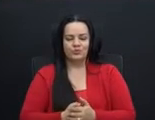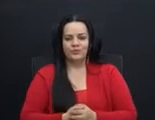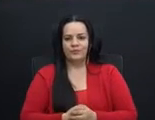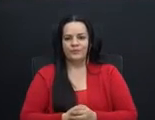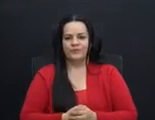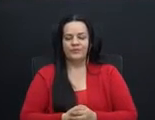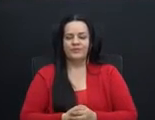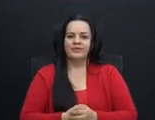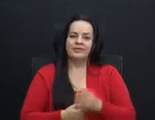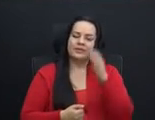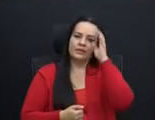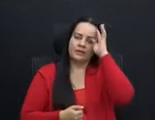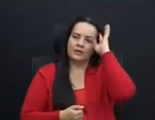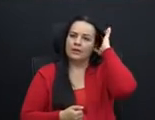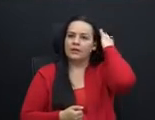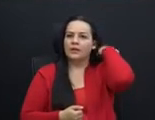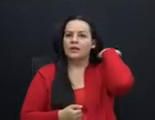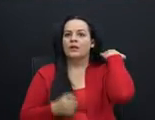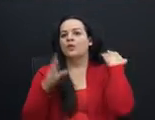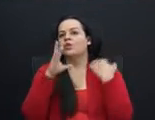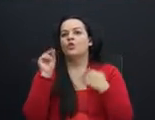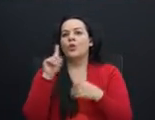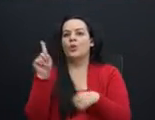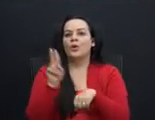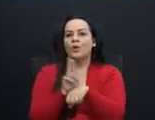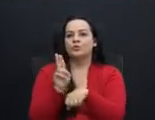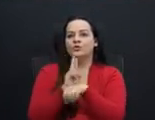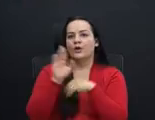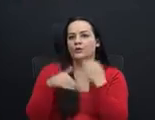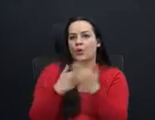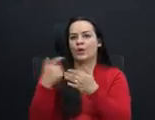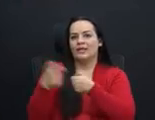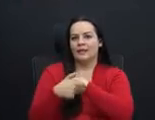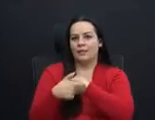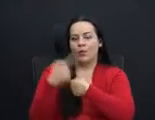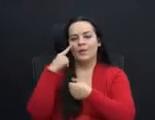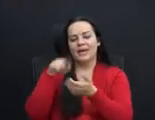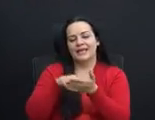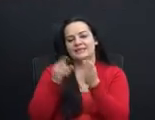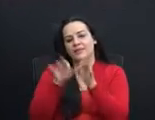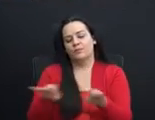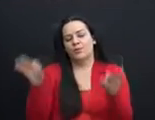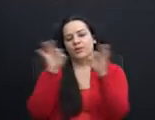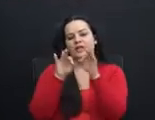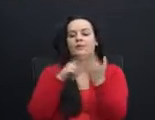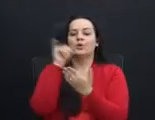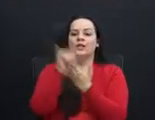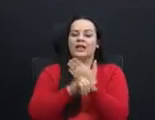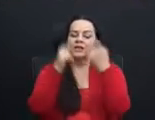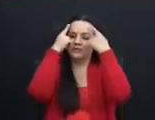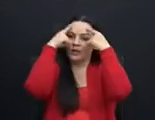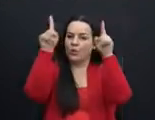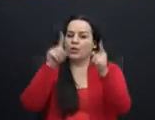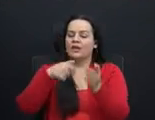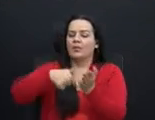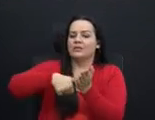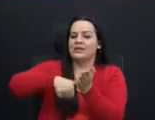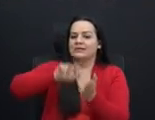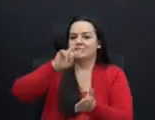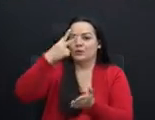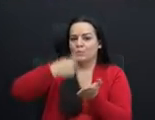Lo voy a hacer, a coger todo el espacio para que este importante proyecto se logre hoy votar en el segundo debate.